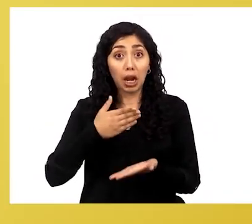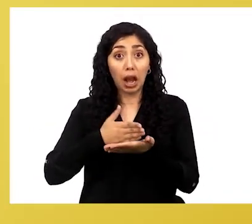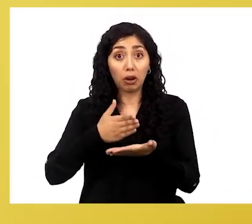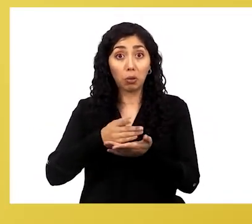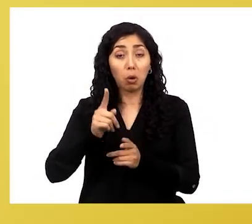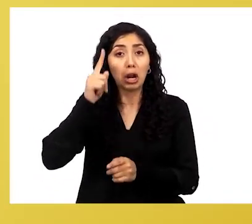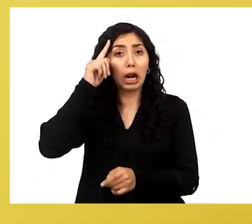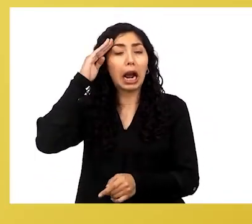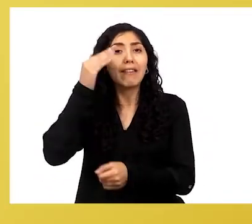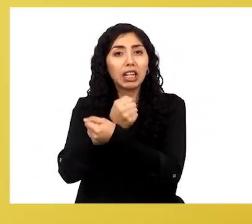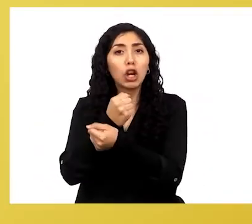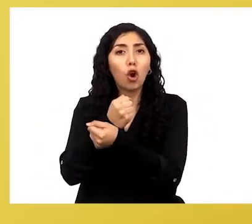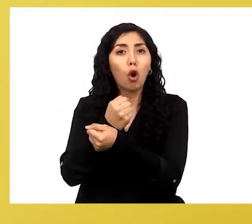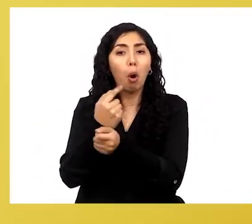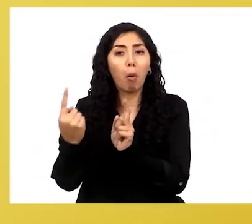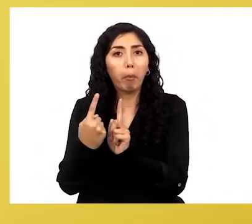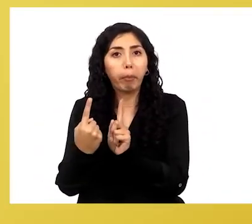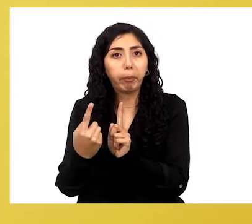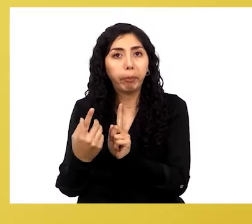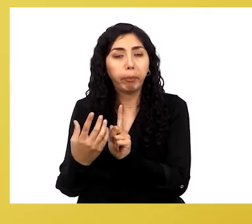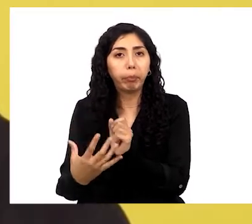unos carabineros me pararon.